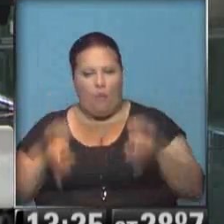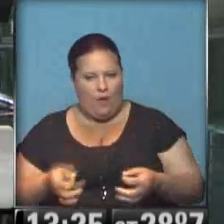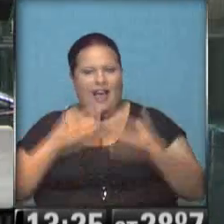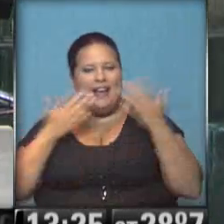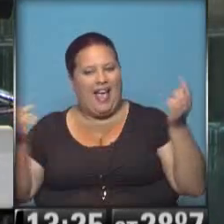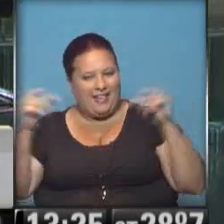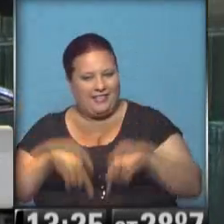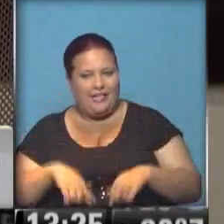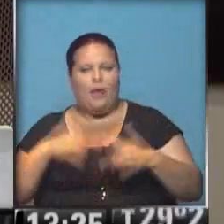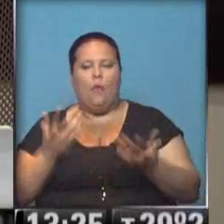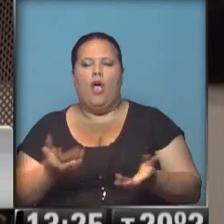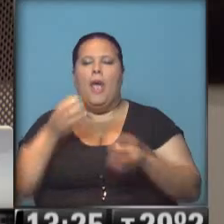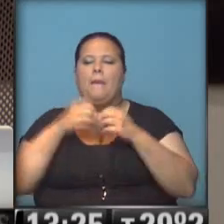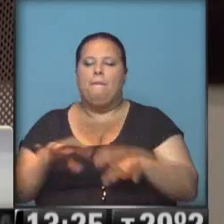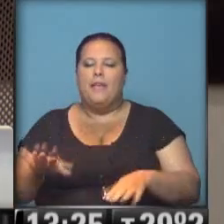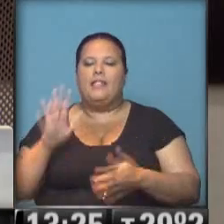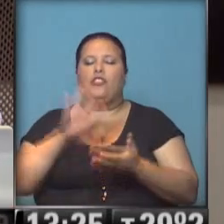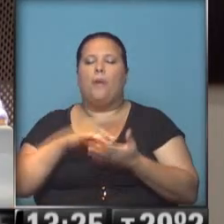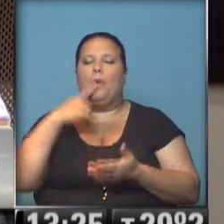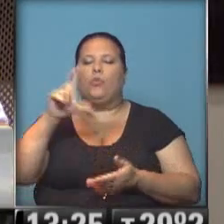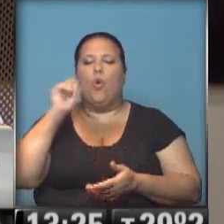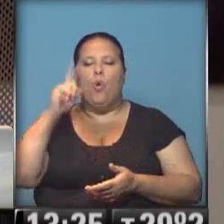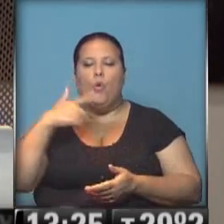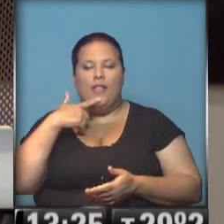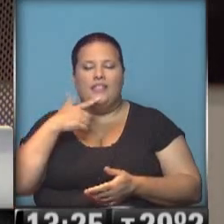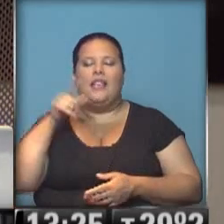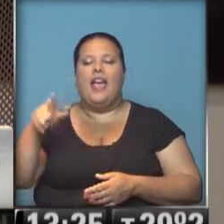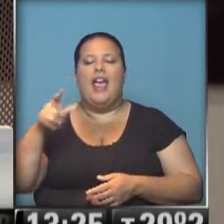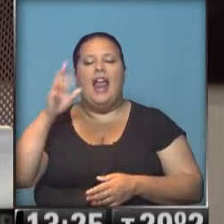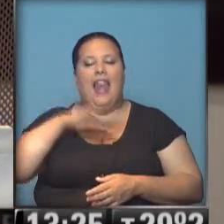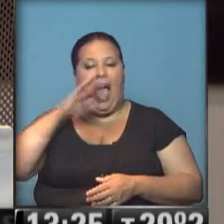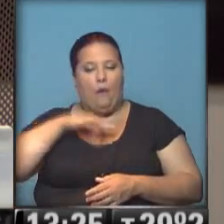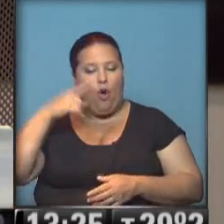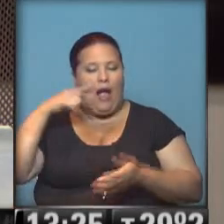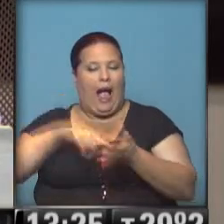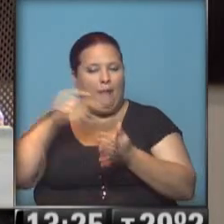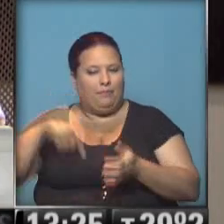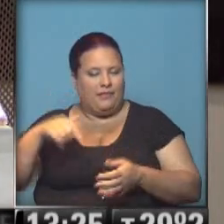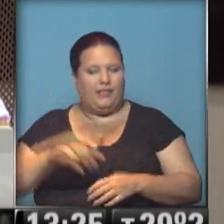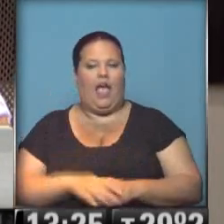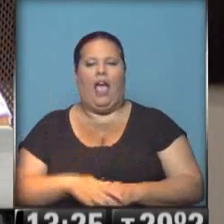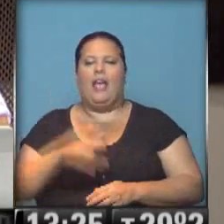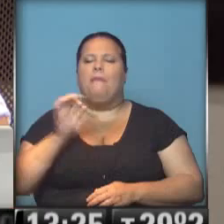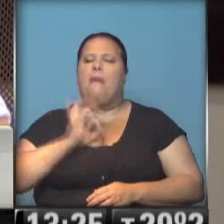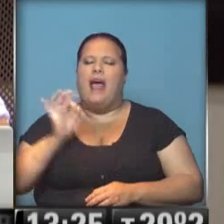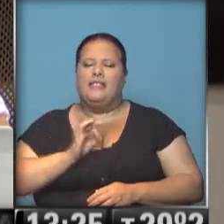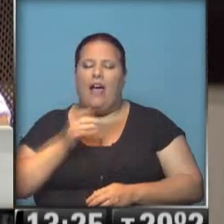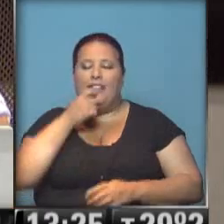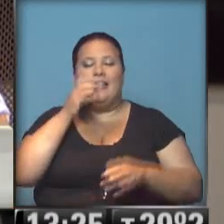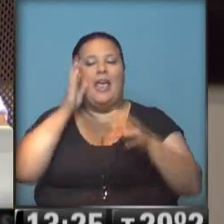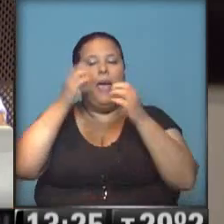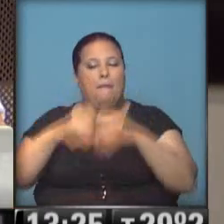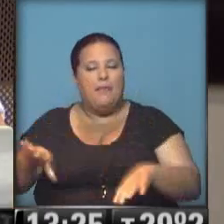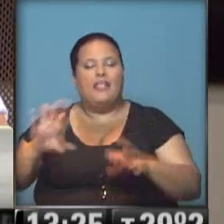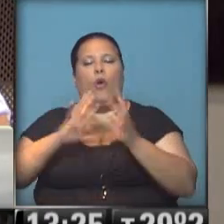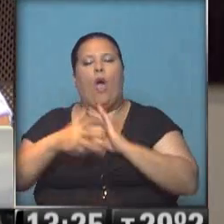Gracias por venir. Comenzamos con lo que pregunta Luis Ángel Gase. Él es de La Boca, de la Ciudad Autónoma de Buenos Aires. Y quiere saber si para ingresar